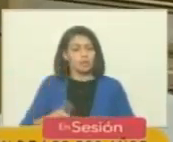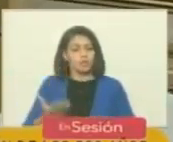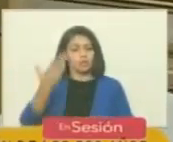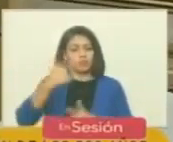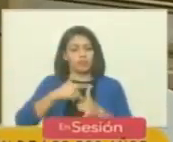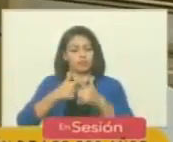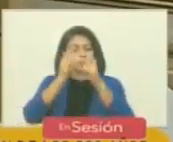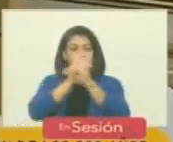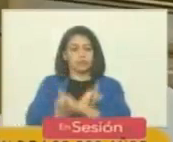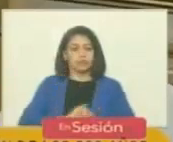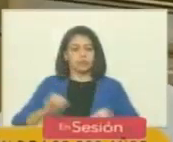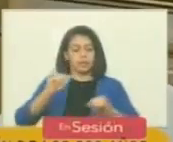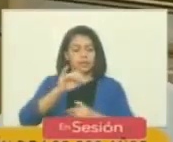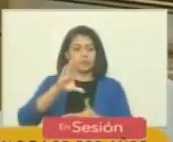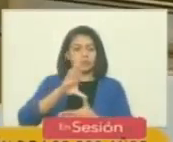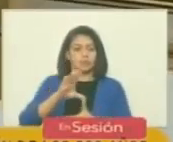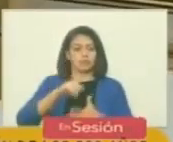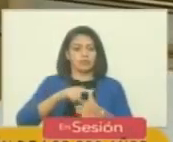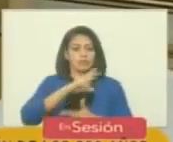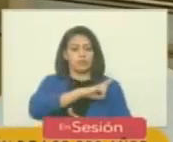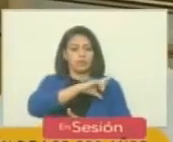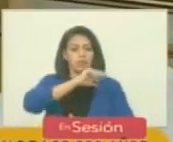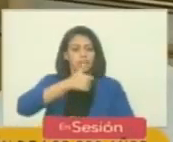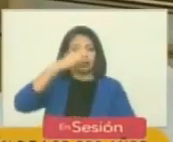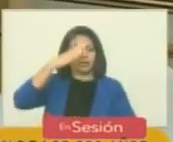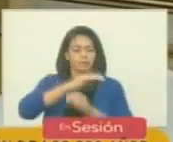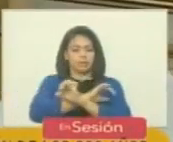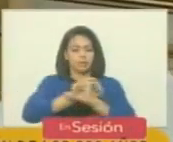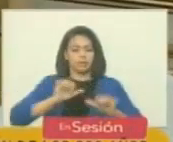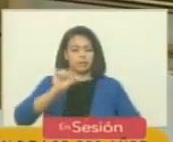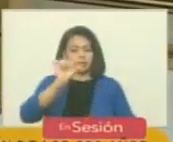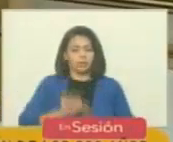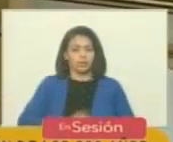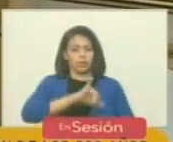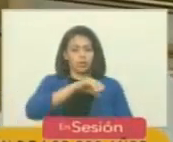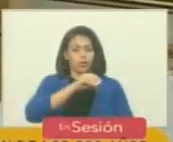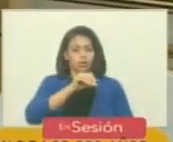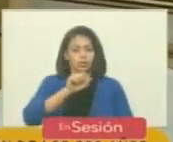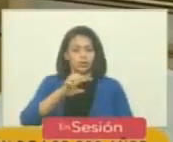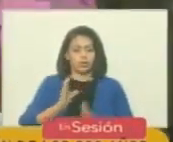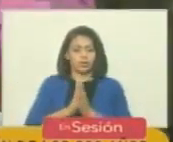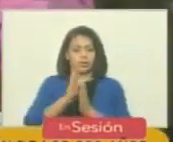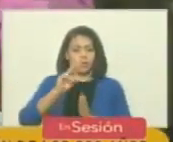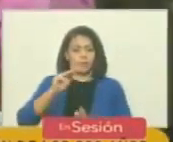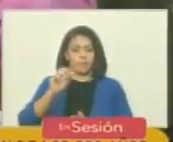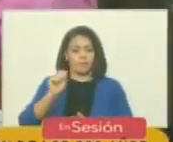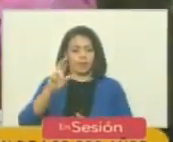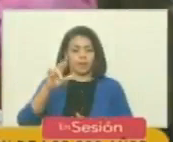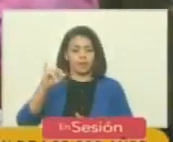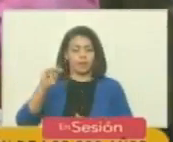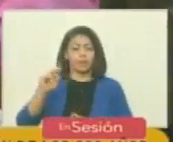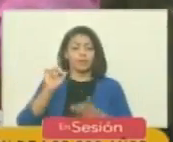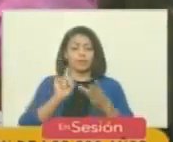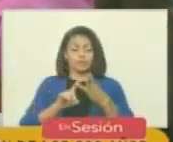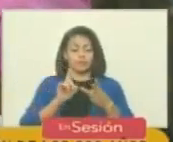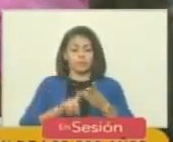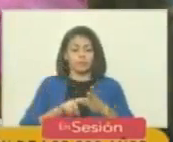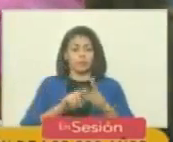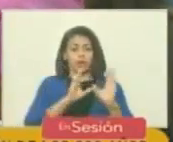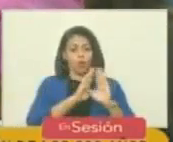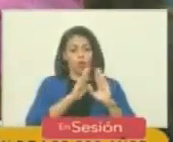de la independencia americana el general de los ejércitos del sur José de San Martín tercero